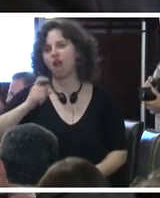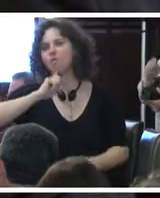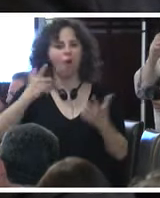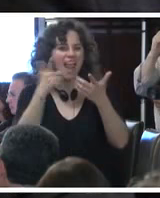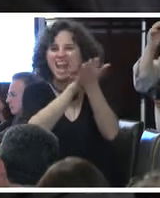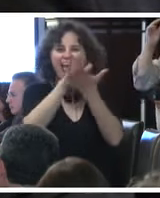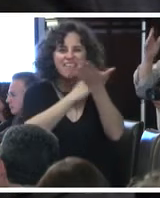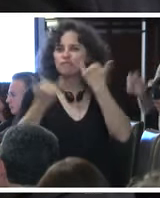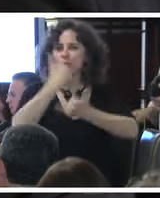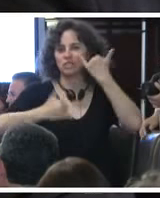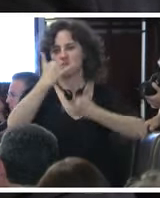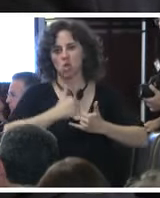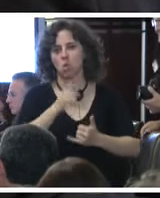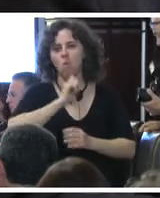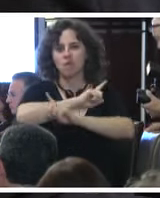hay nada.